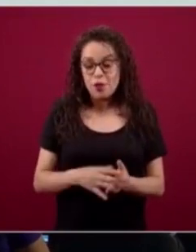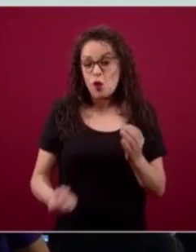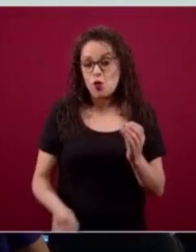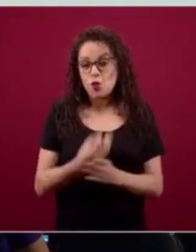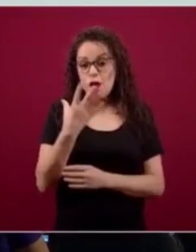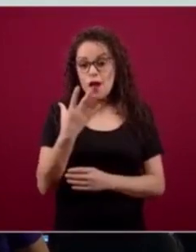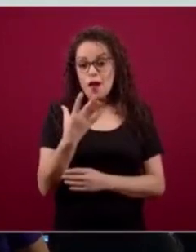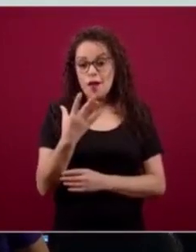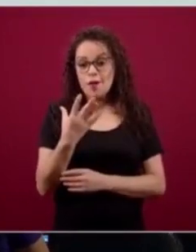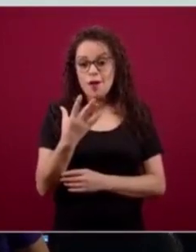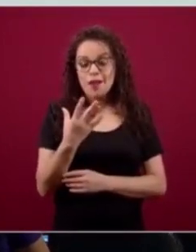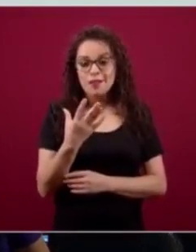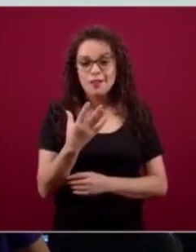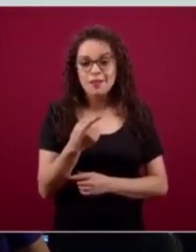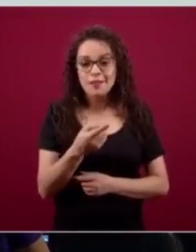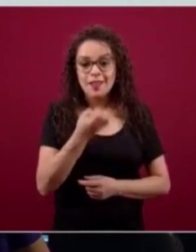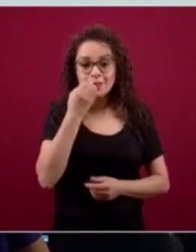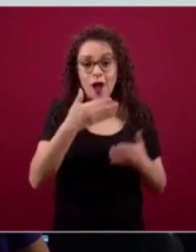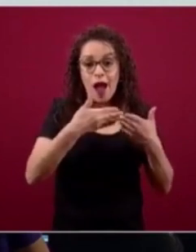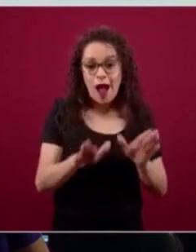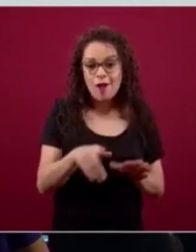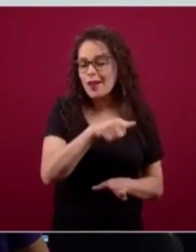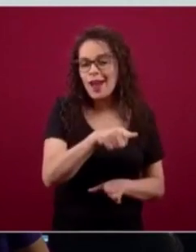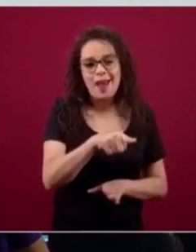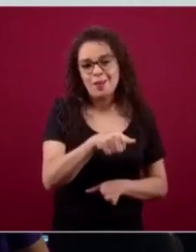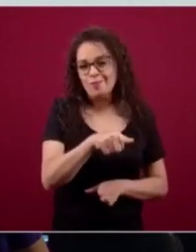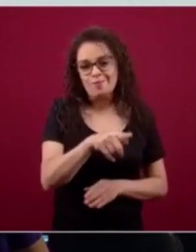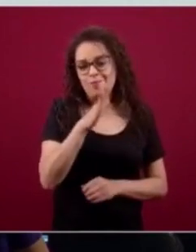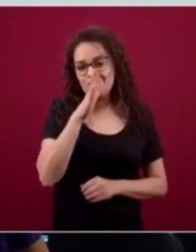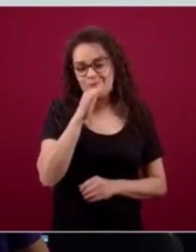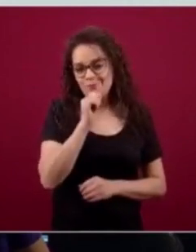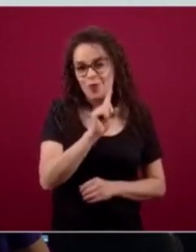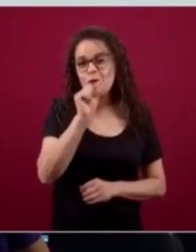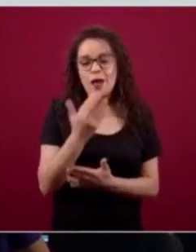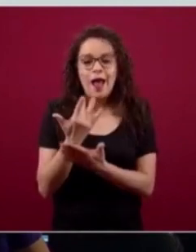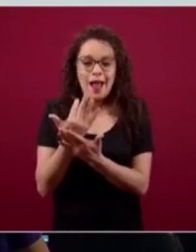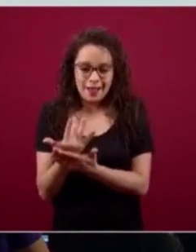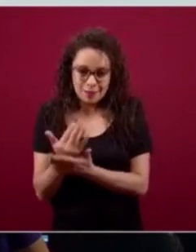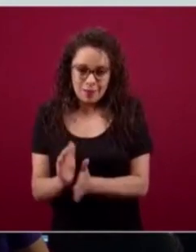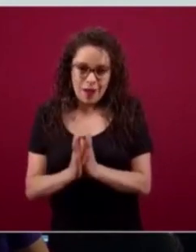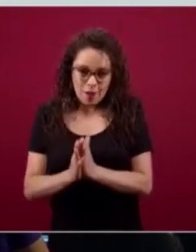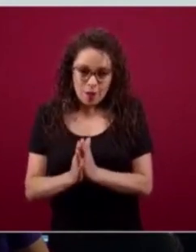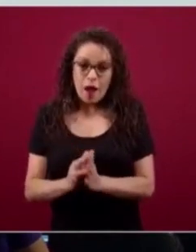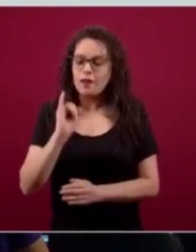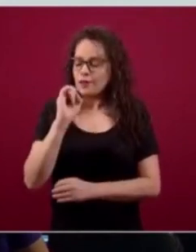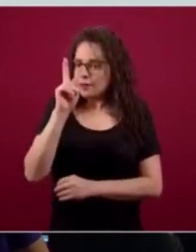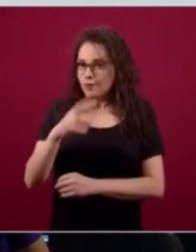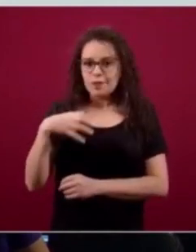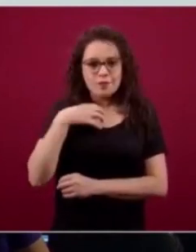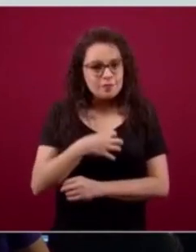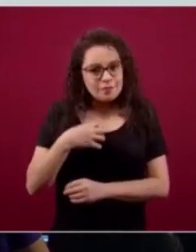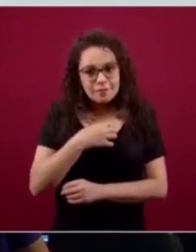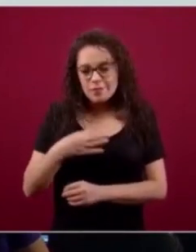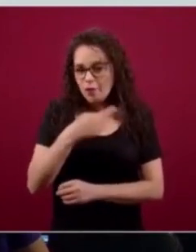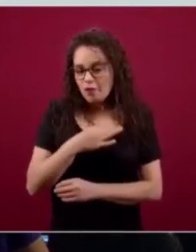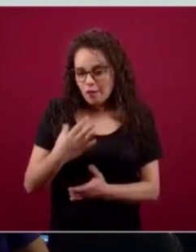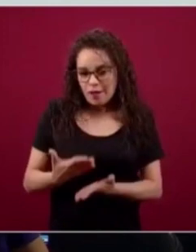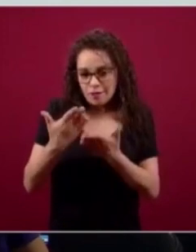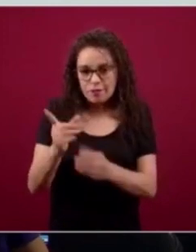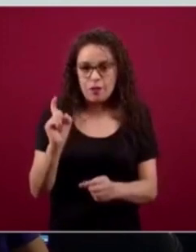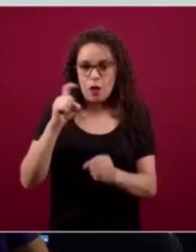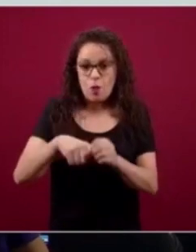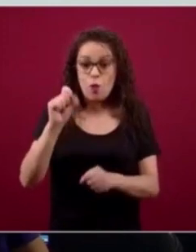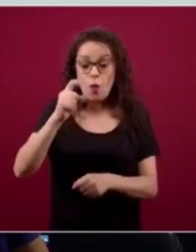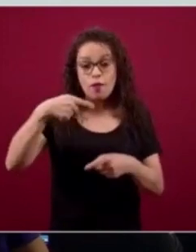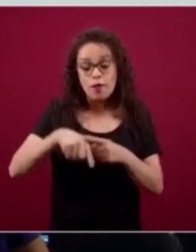estaba abierta, pero que nos esperen un poquito y estaremos felices de que ingresen a partir del 10 de junio. Y